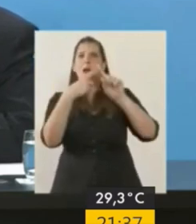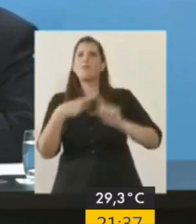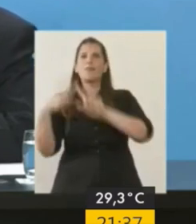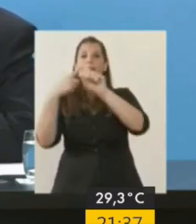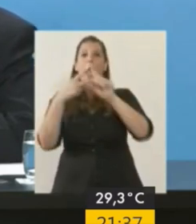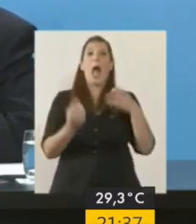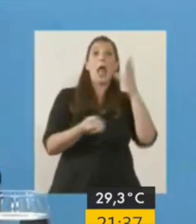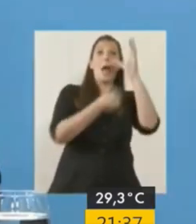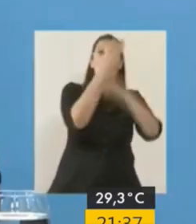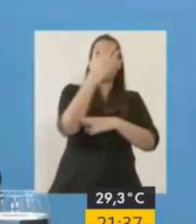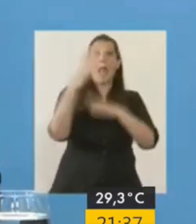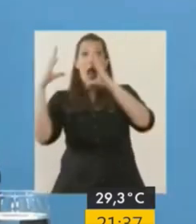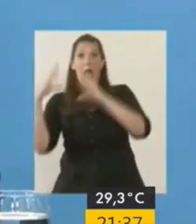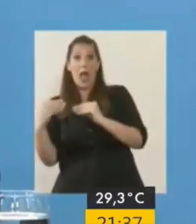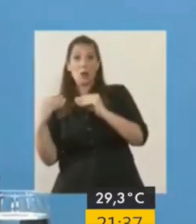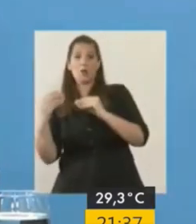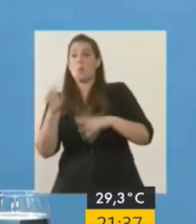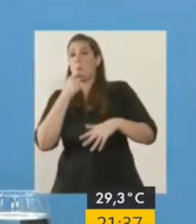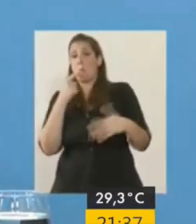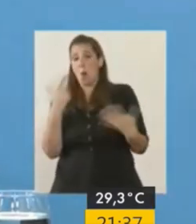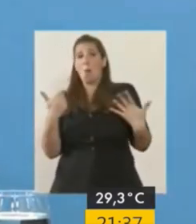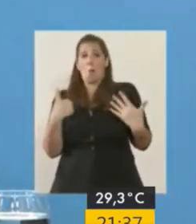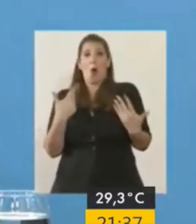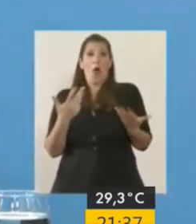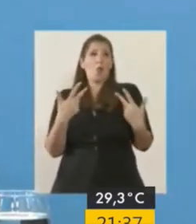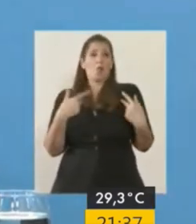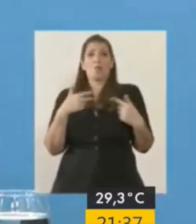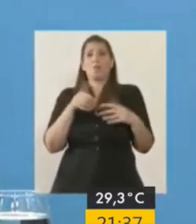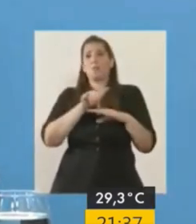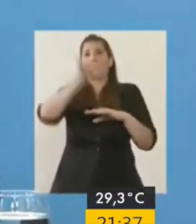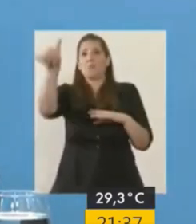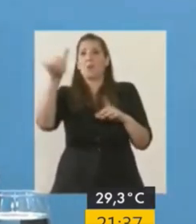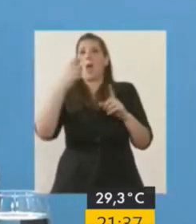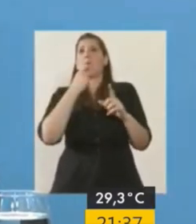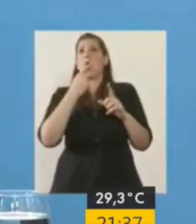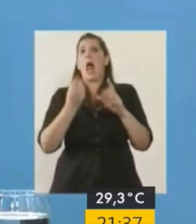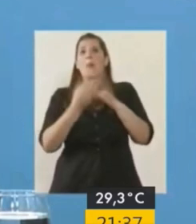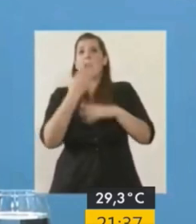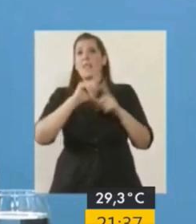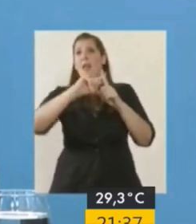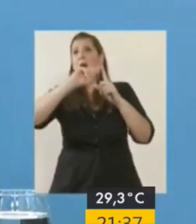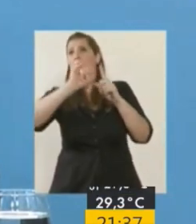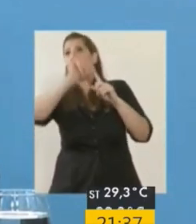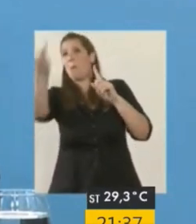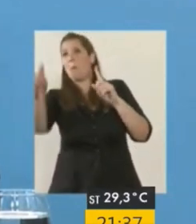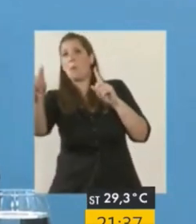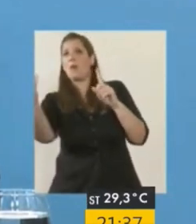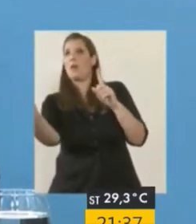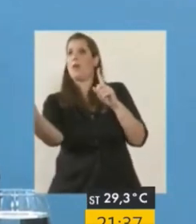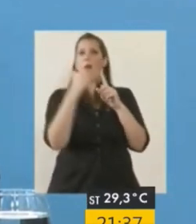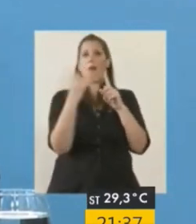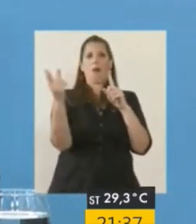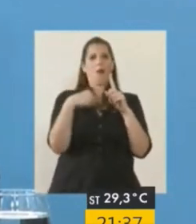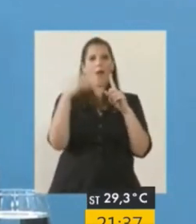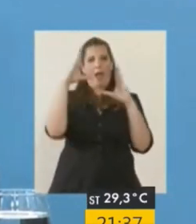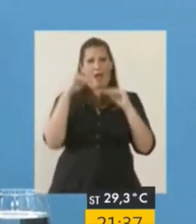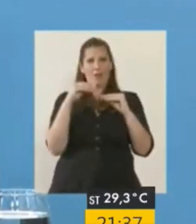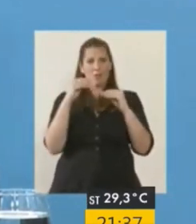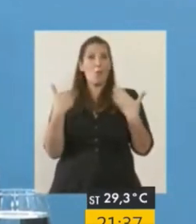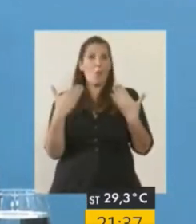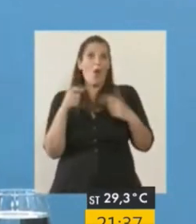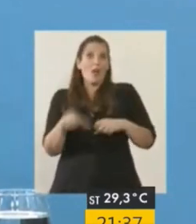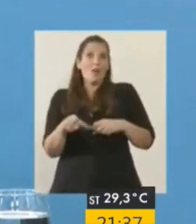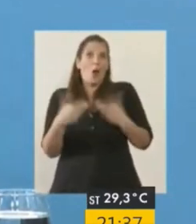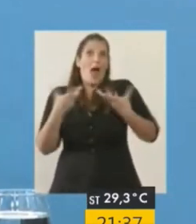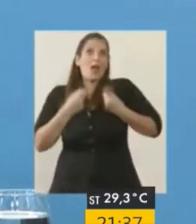y a la noche, de manera tal de poder hacer un vuelo de ir y volver en el día, lo cual beneficia mucho lo que es el tráfico corporativo